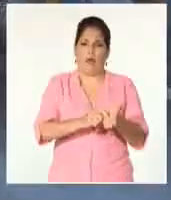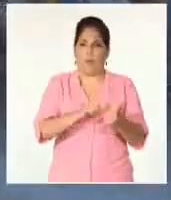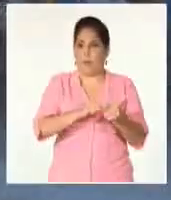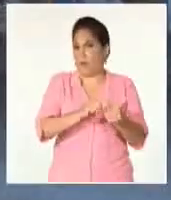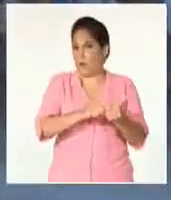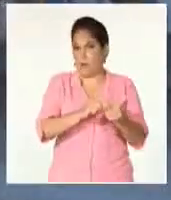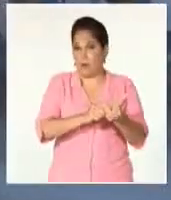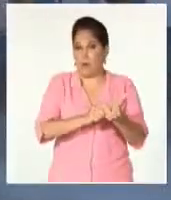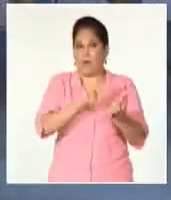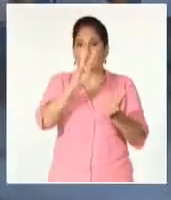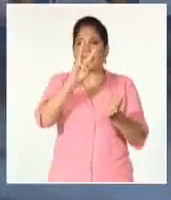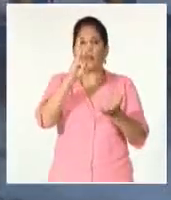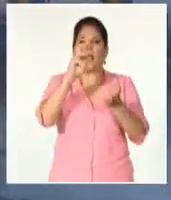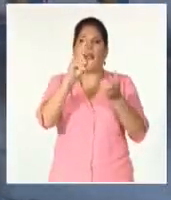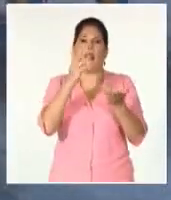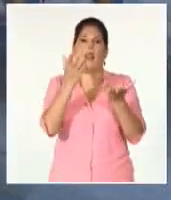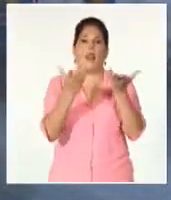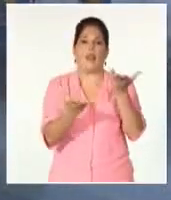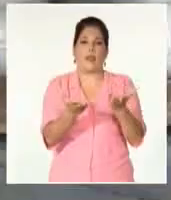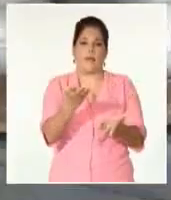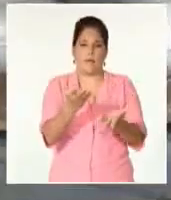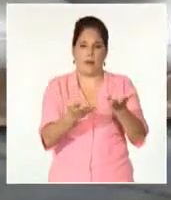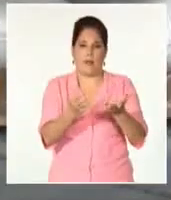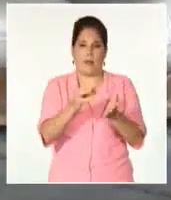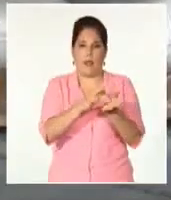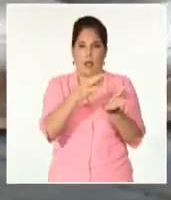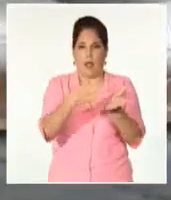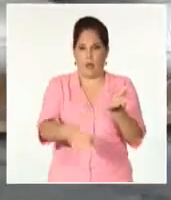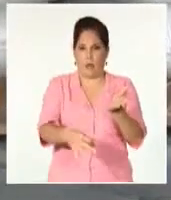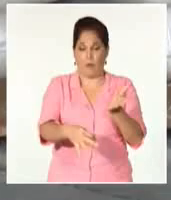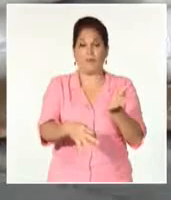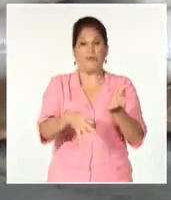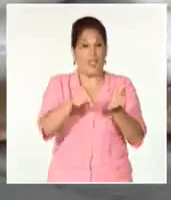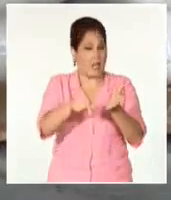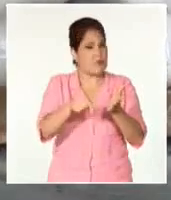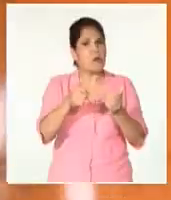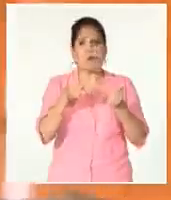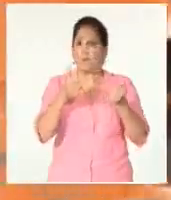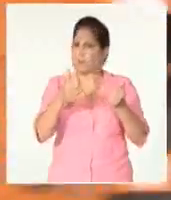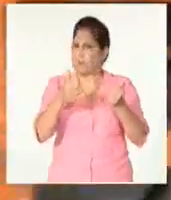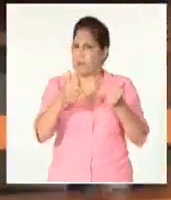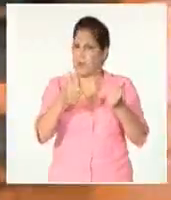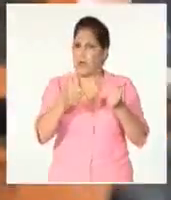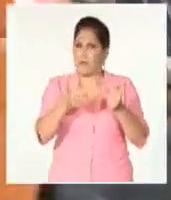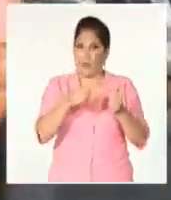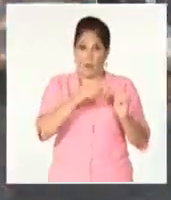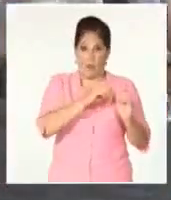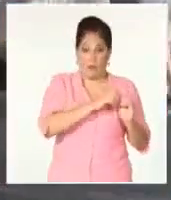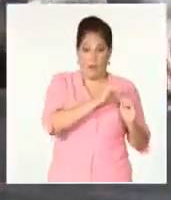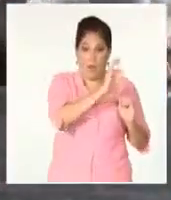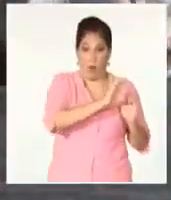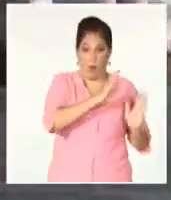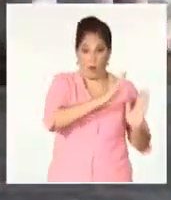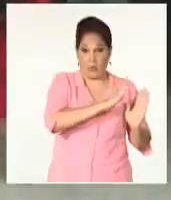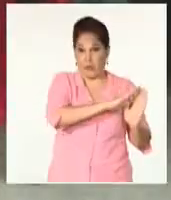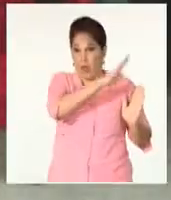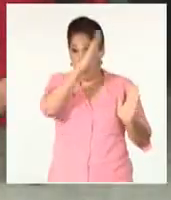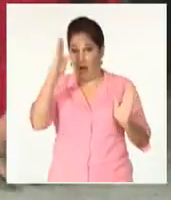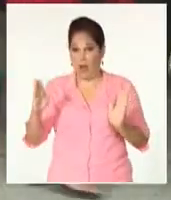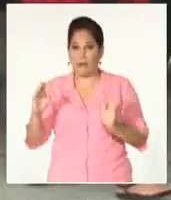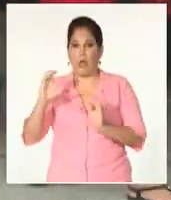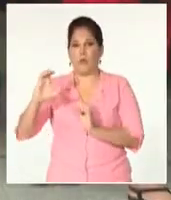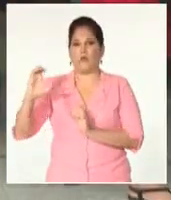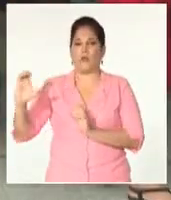distribuyendo tres libras, y ese proceso marcha en todo el país, en las más de 12.300